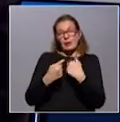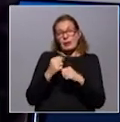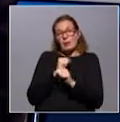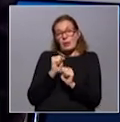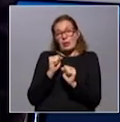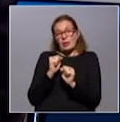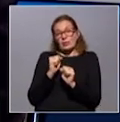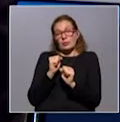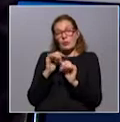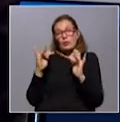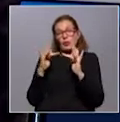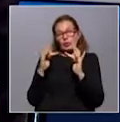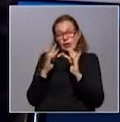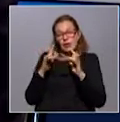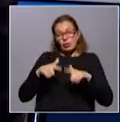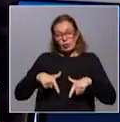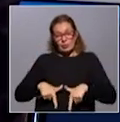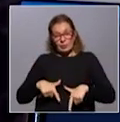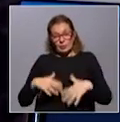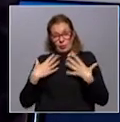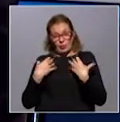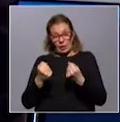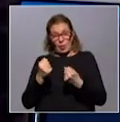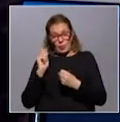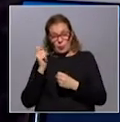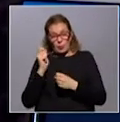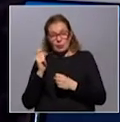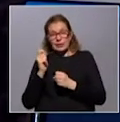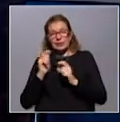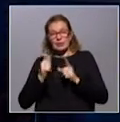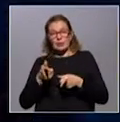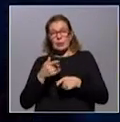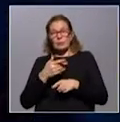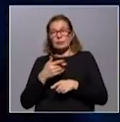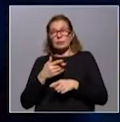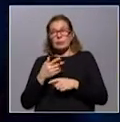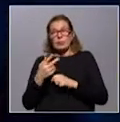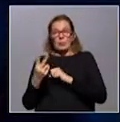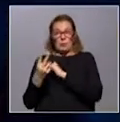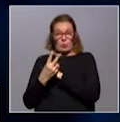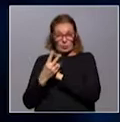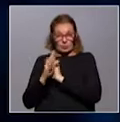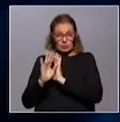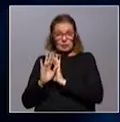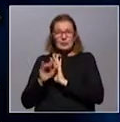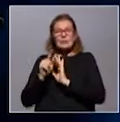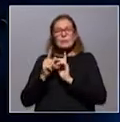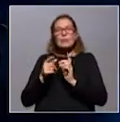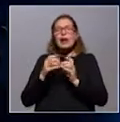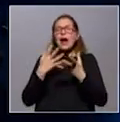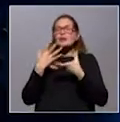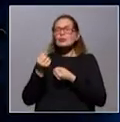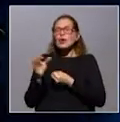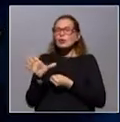estamos coordinando con el Ministerio de Salud Pública en su condición de presidencia pro-témpore para dar toda la asesoría